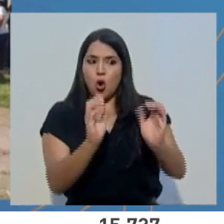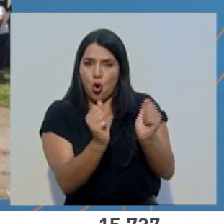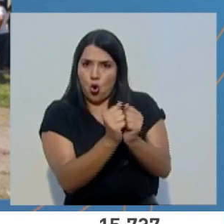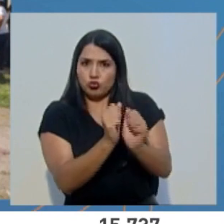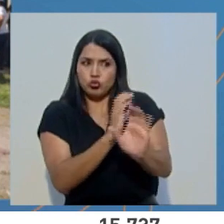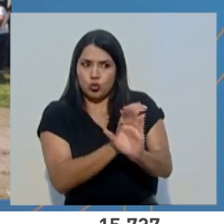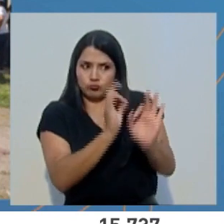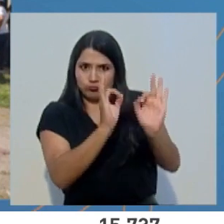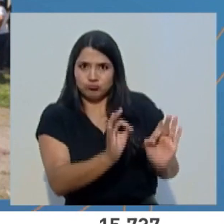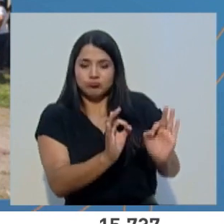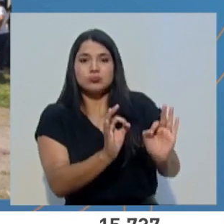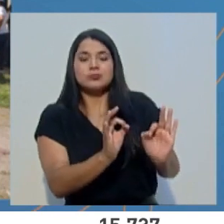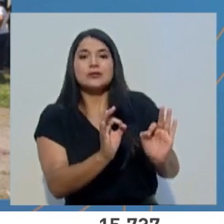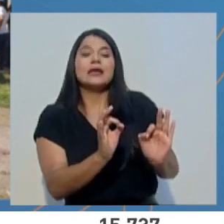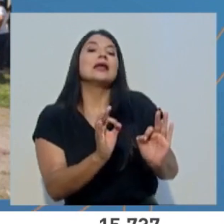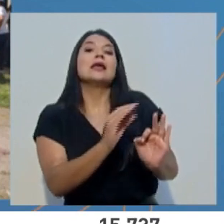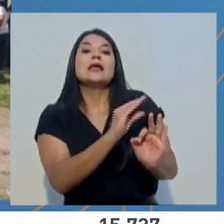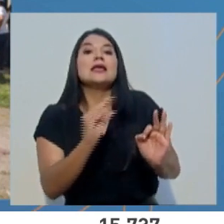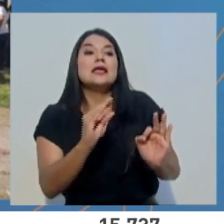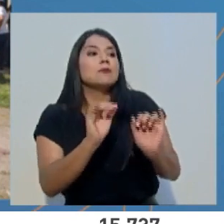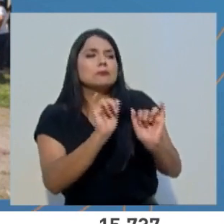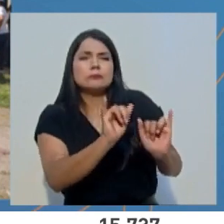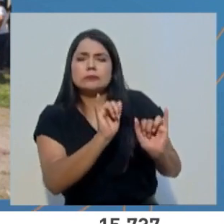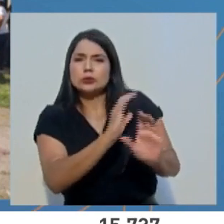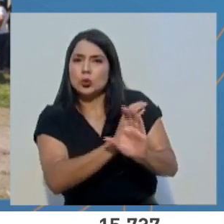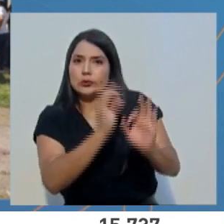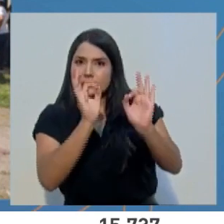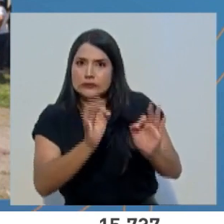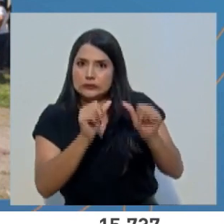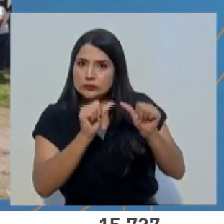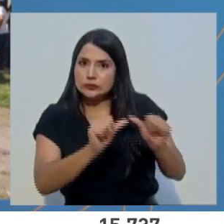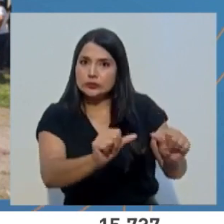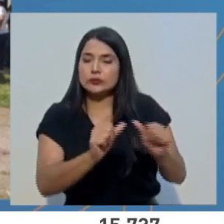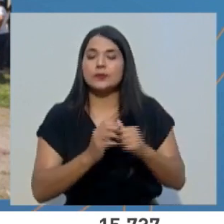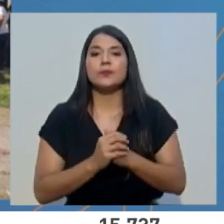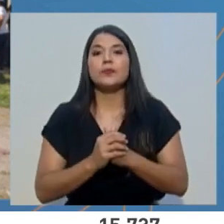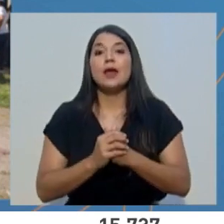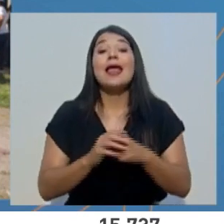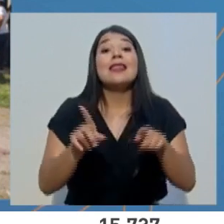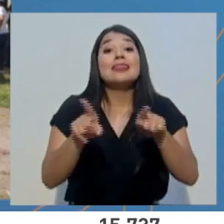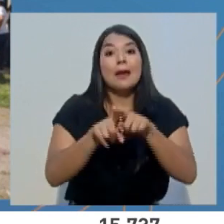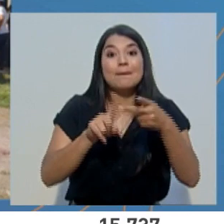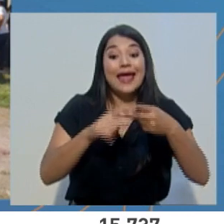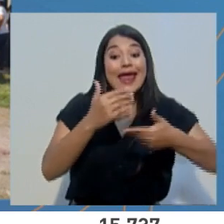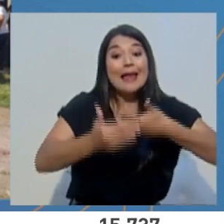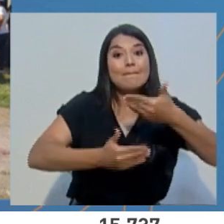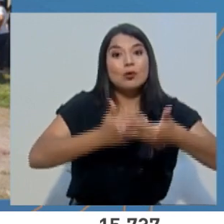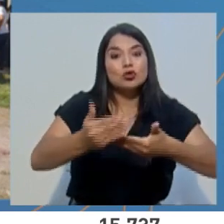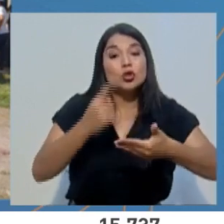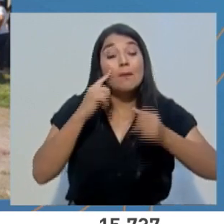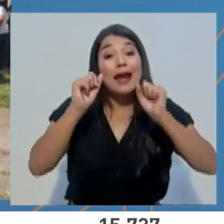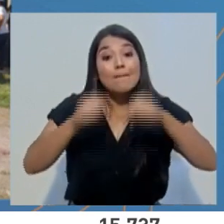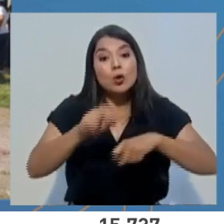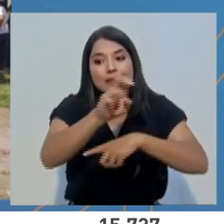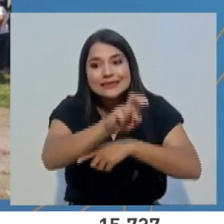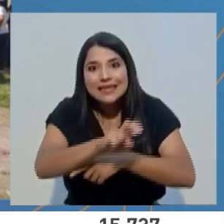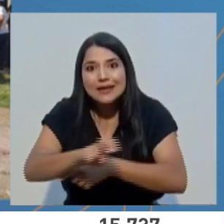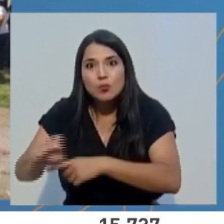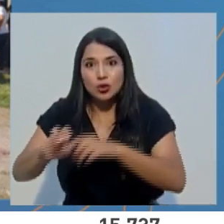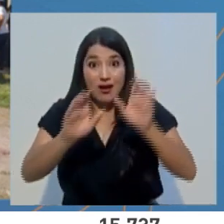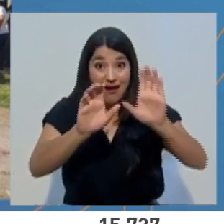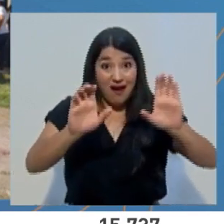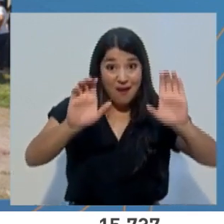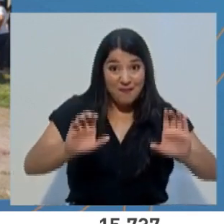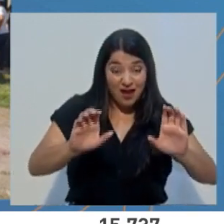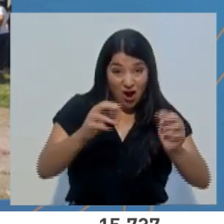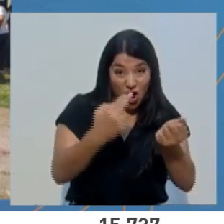mantenerlos con mantenimiento permanente. La logística de transporte y despliegue oportuno es